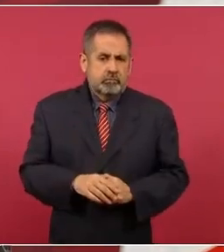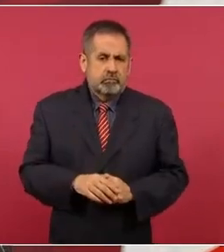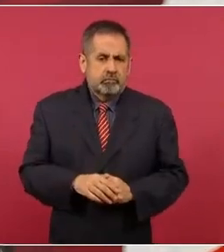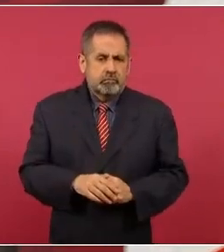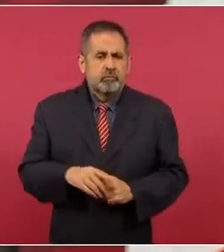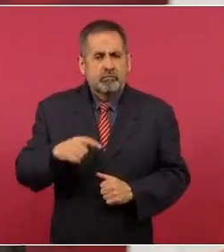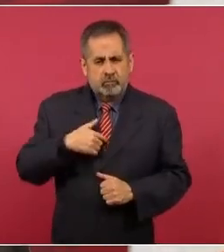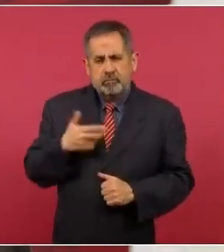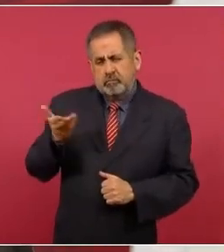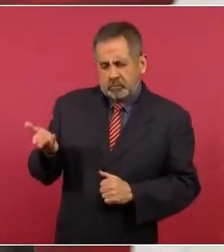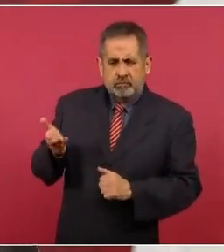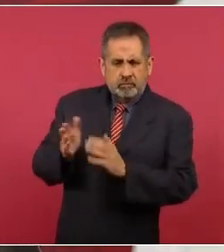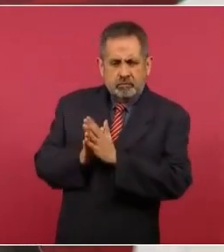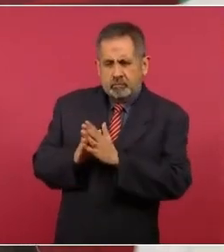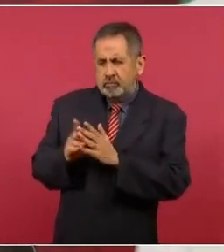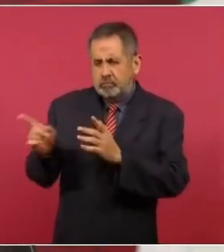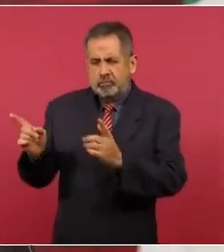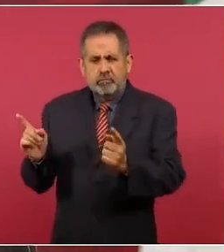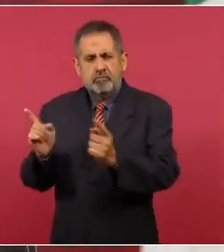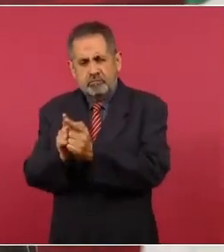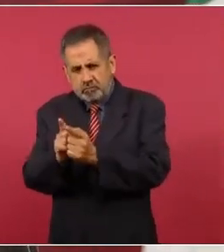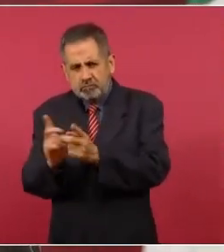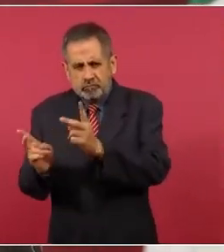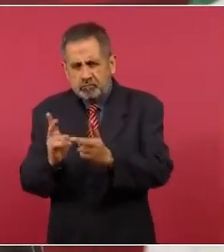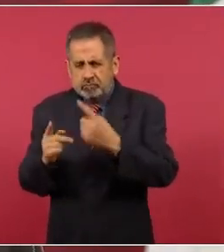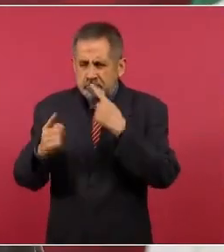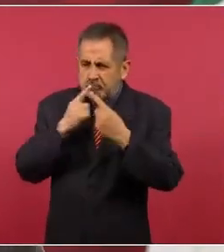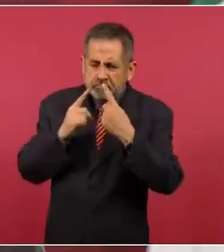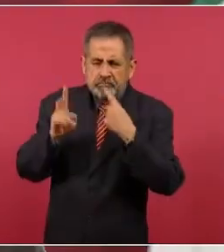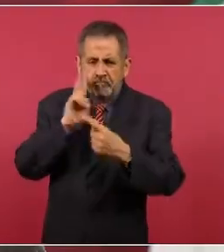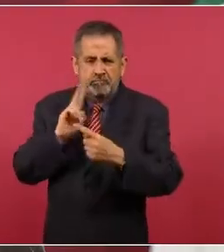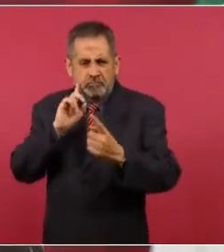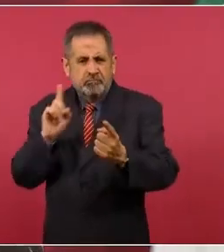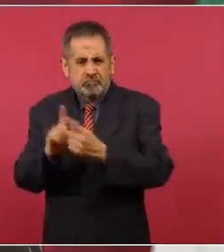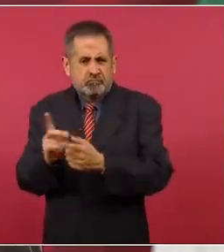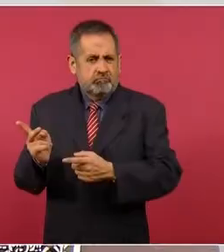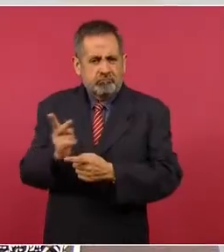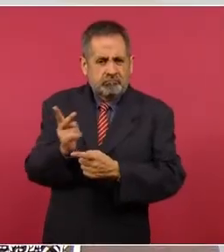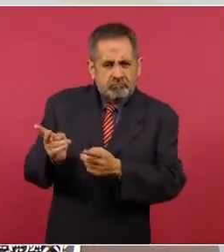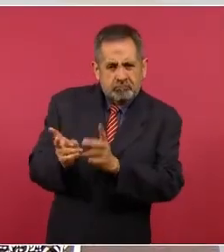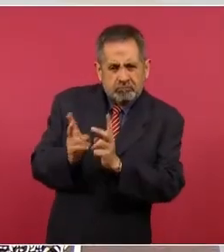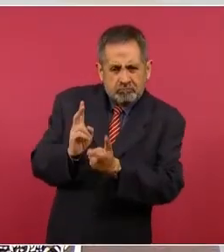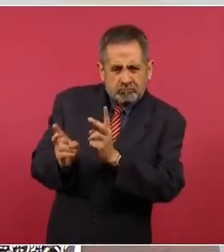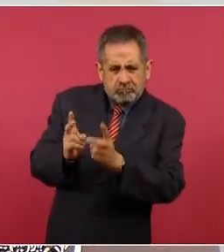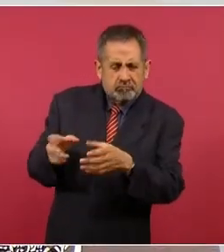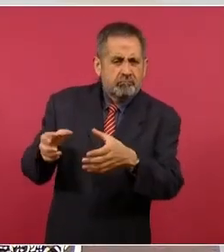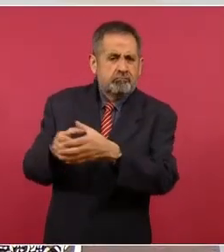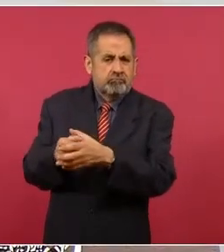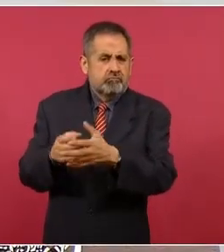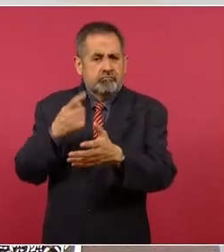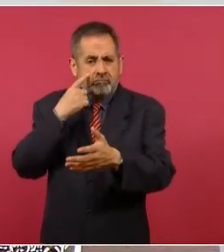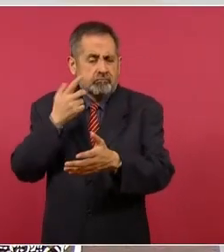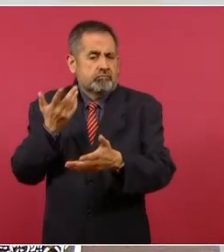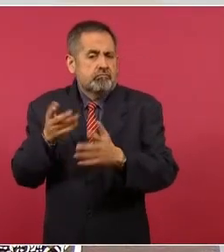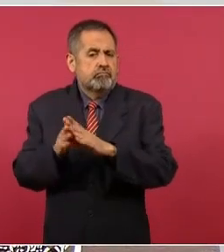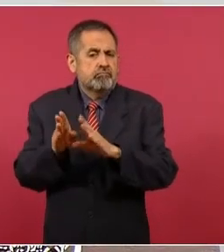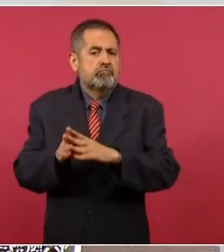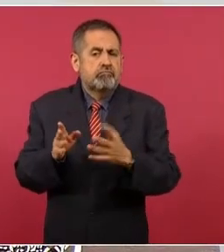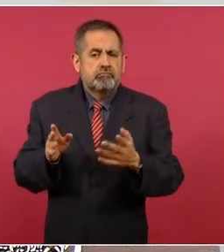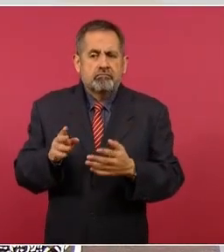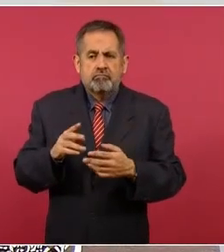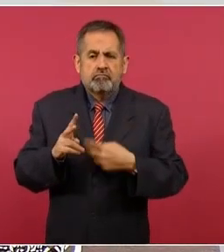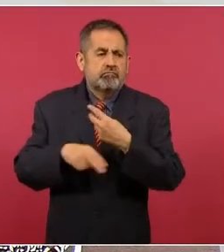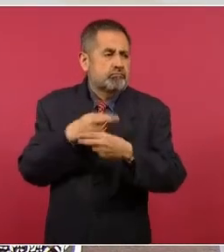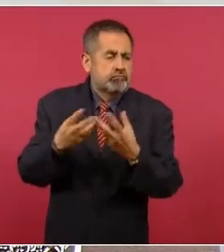Yo le pedí que se hicieran ahí consultas entre ellos para ver qué se